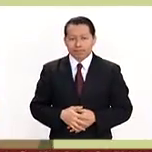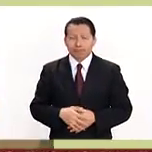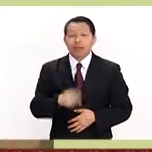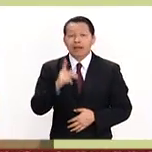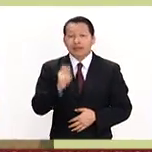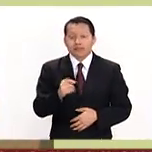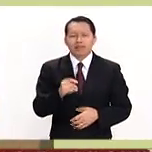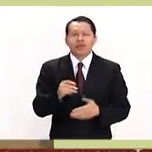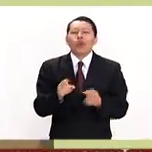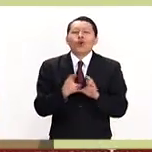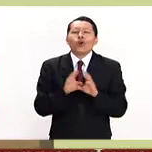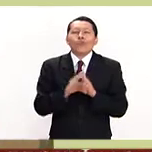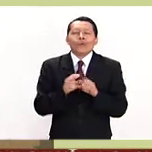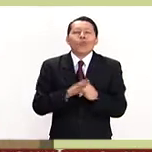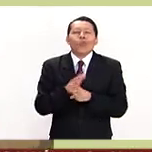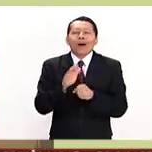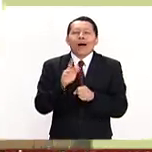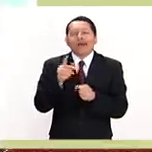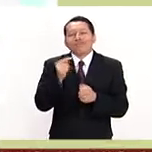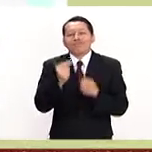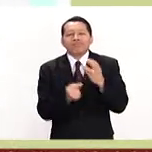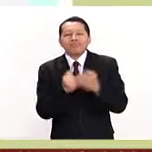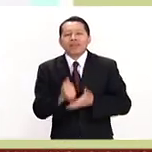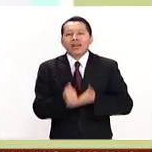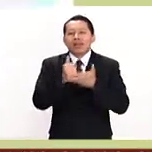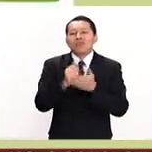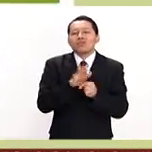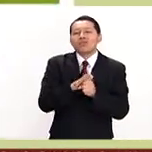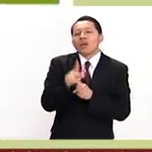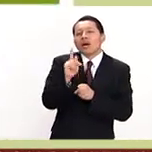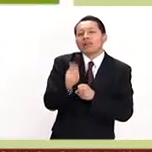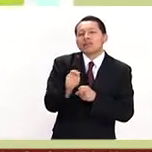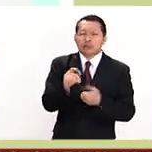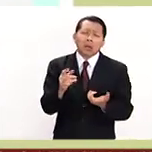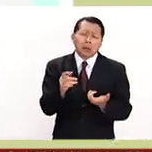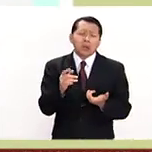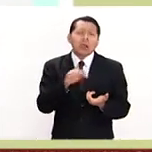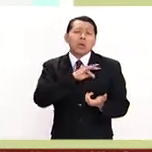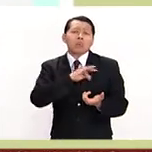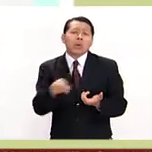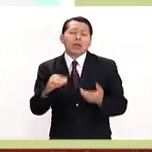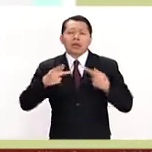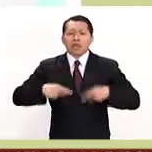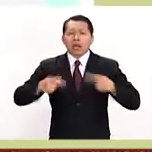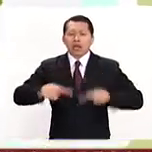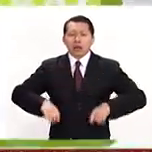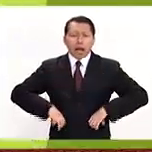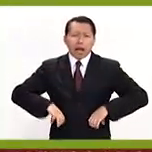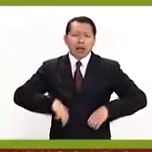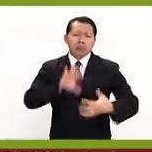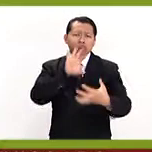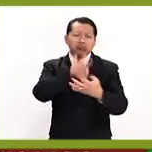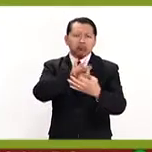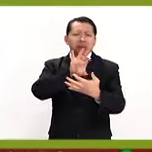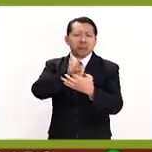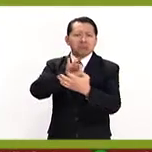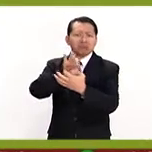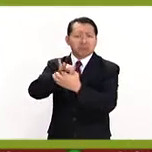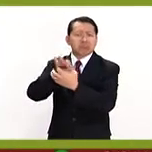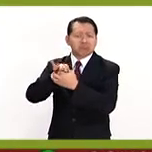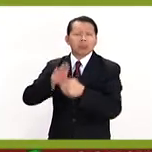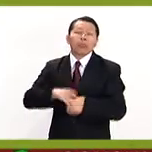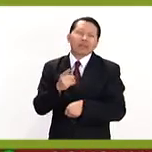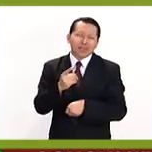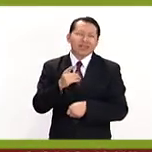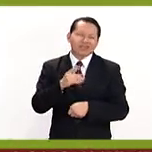Las ventajas de este servicio educativo es que se adapta a las necesidades de las personas. Hay personas que por